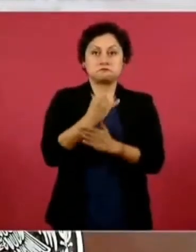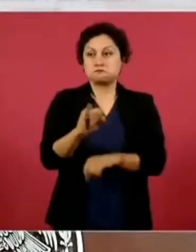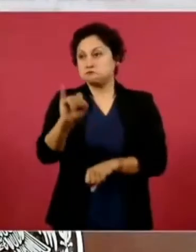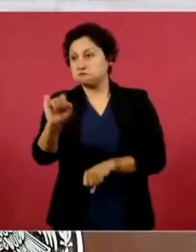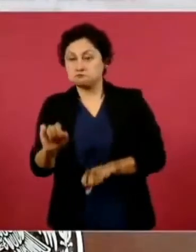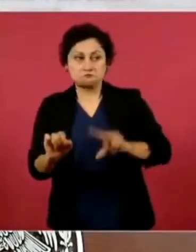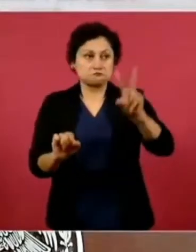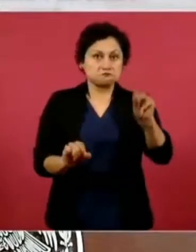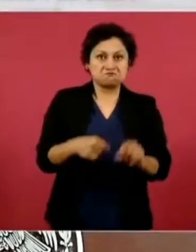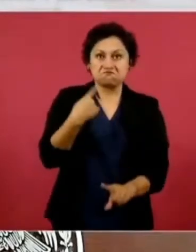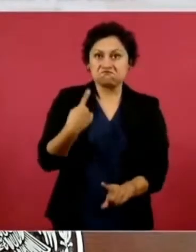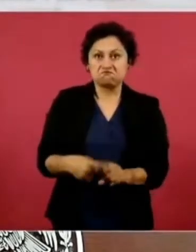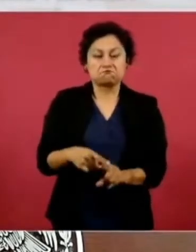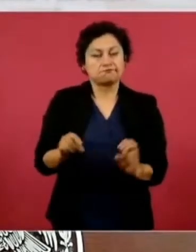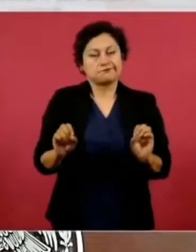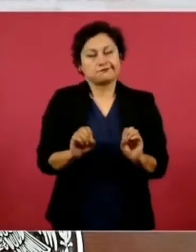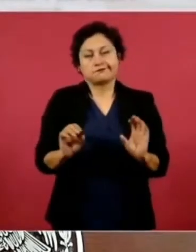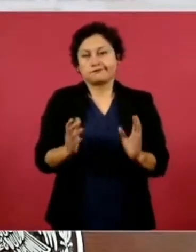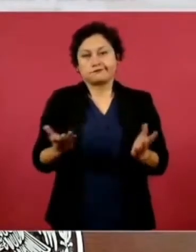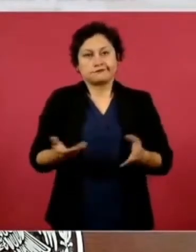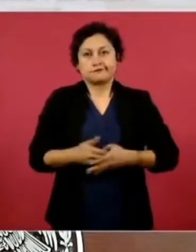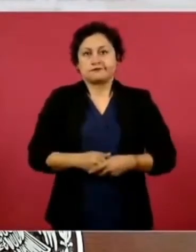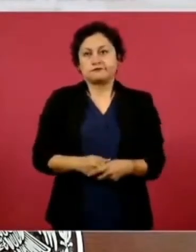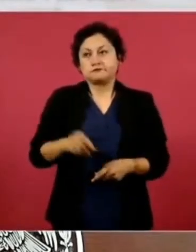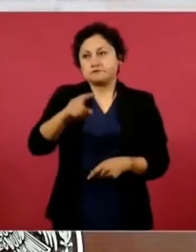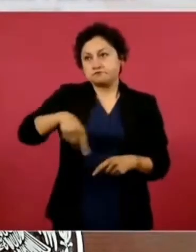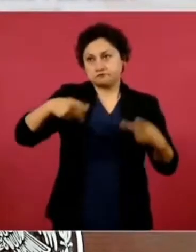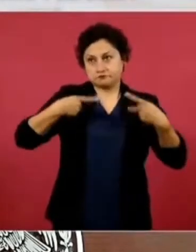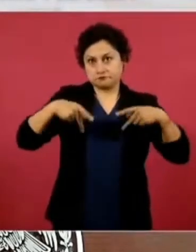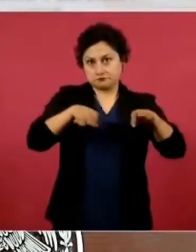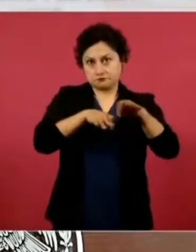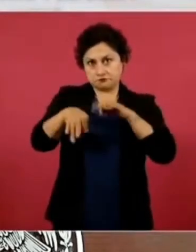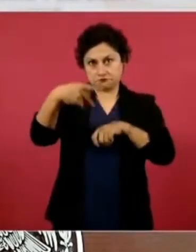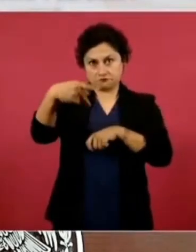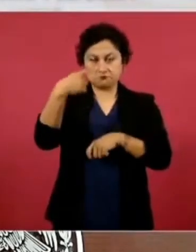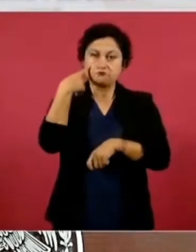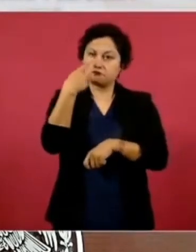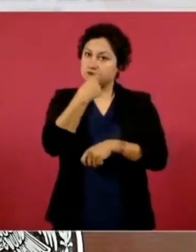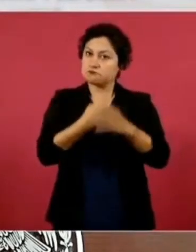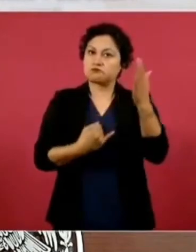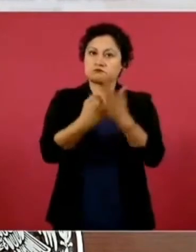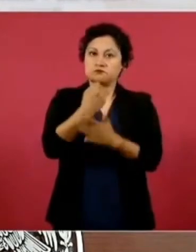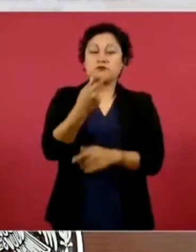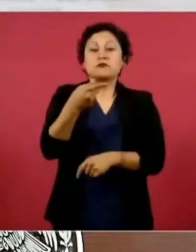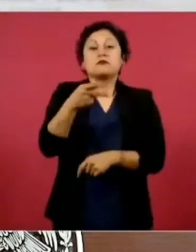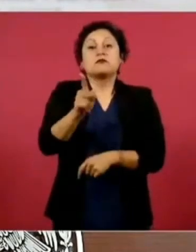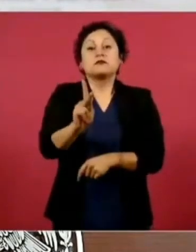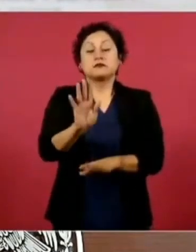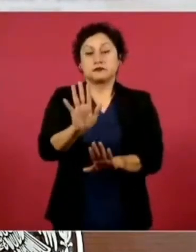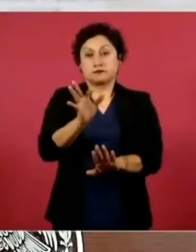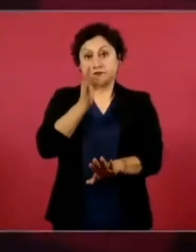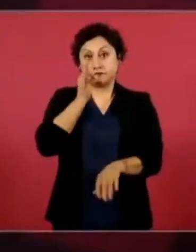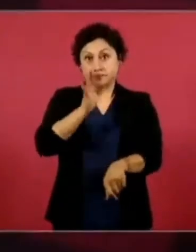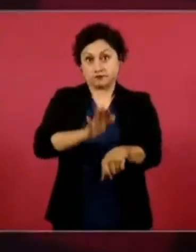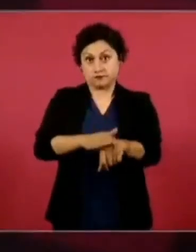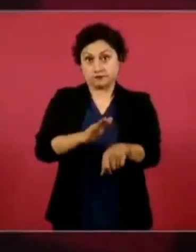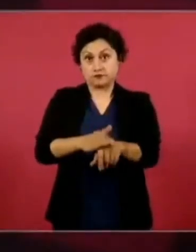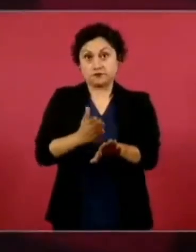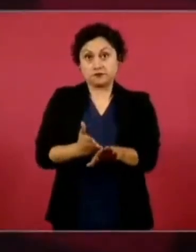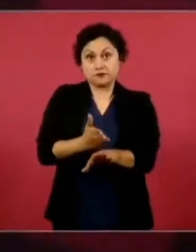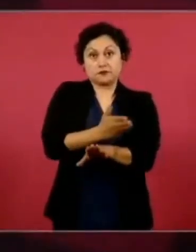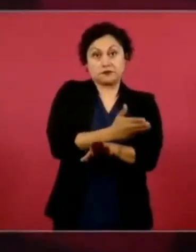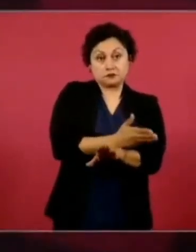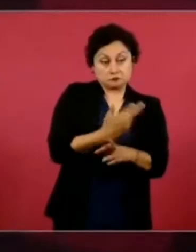en ese sentido corresponde a las y los trabajadores, pero sí hay que comentar que ya se había hecho una revisión de esa